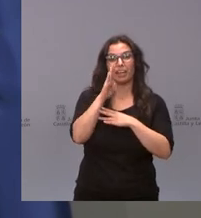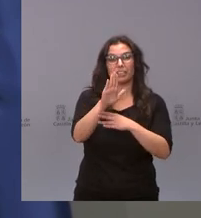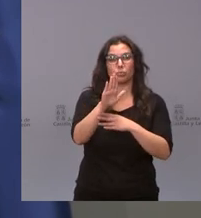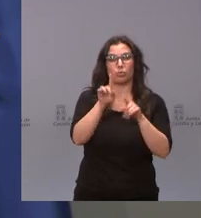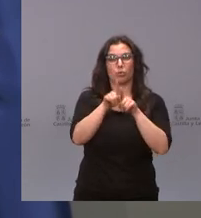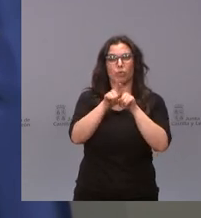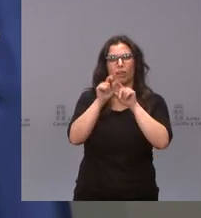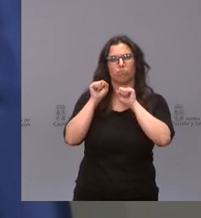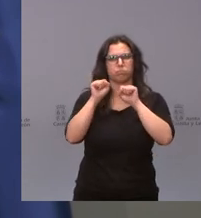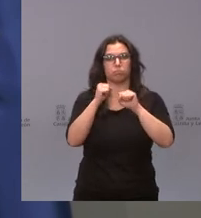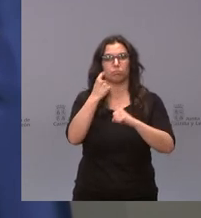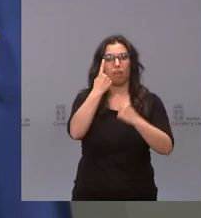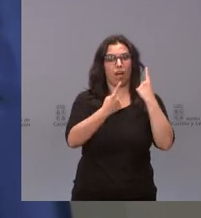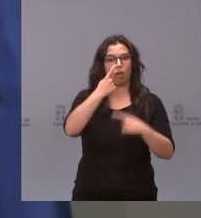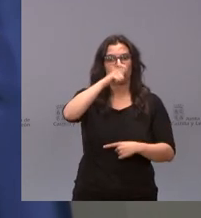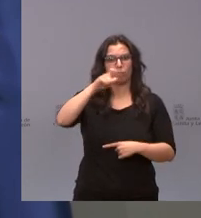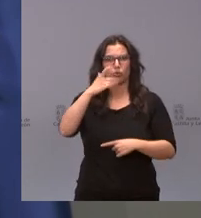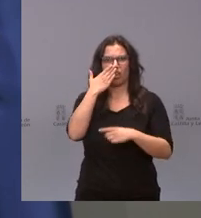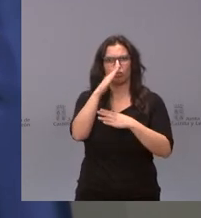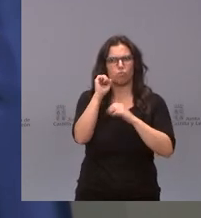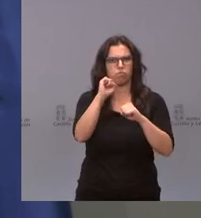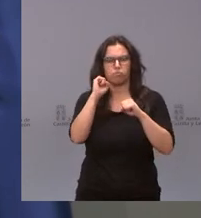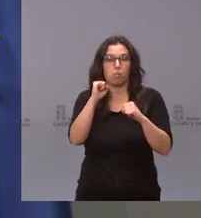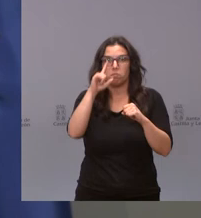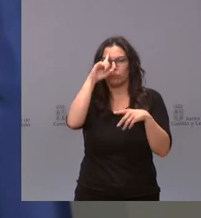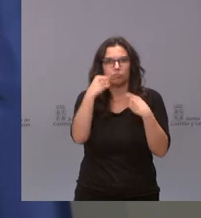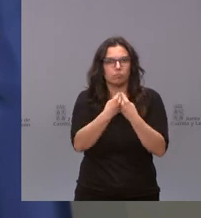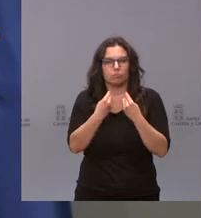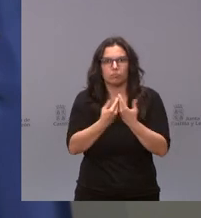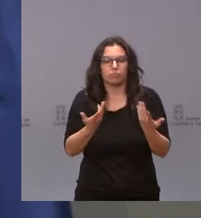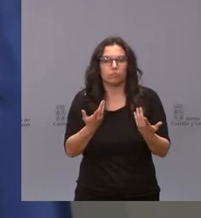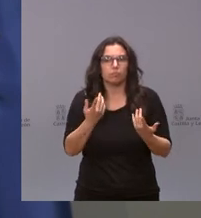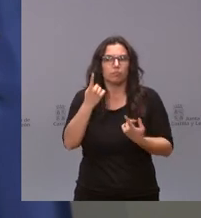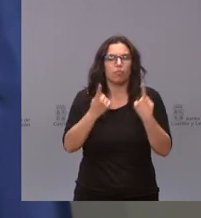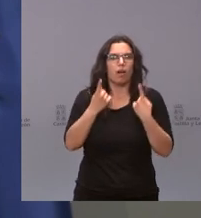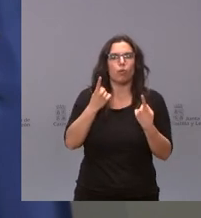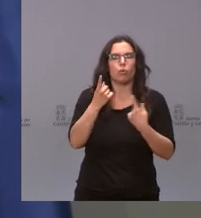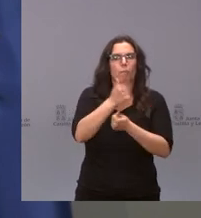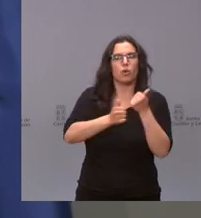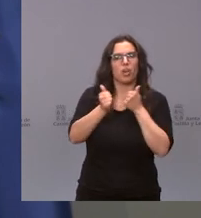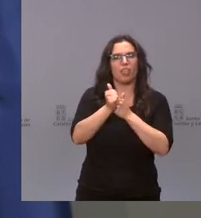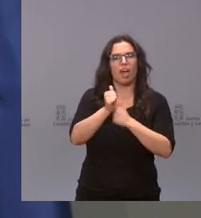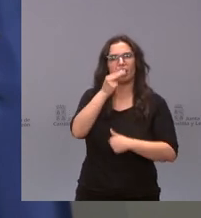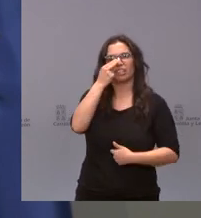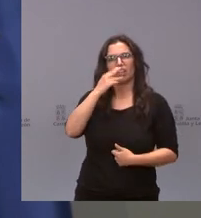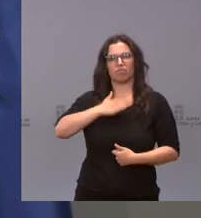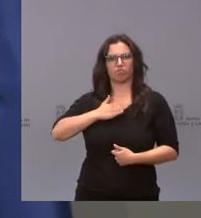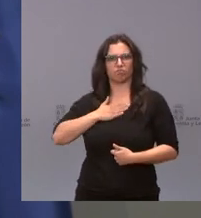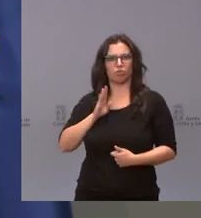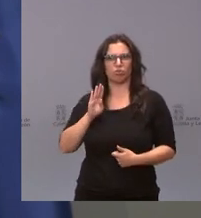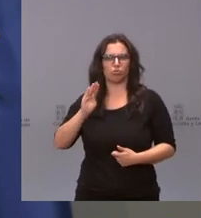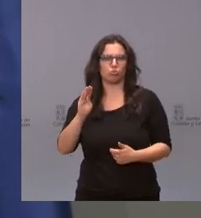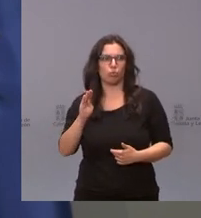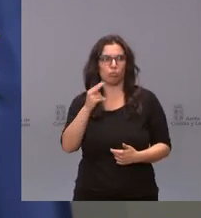de algunas personas es absolutamente incomprensible hay quien pone por delante sus intereses corporativos antes de los